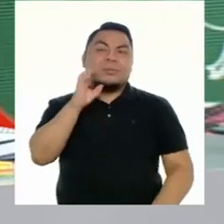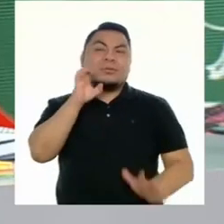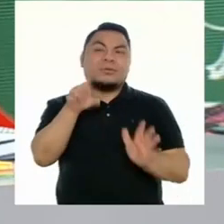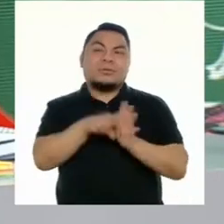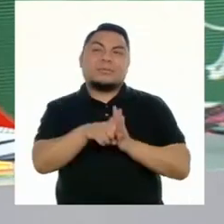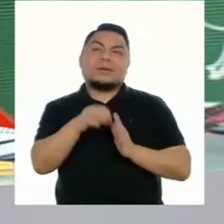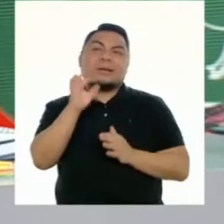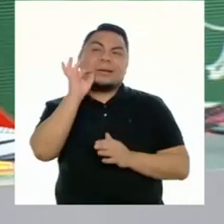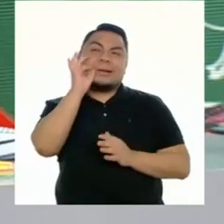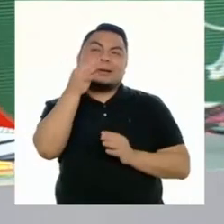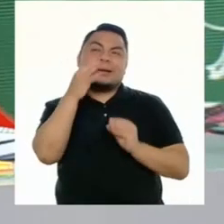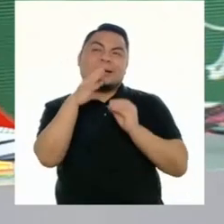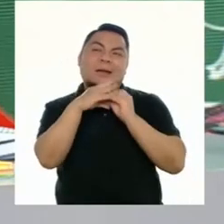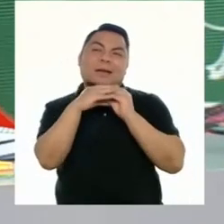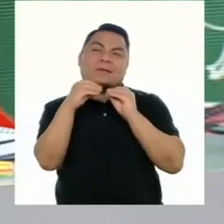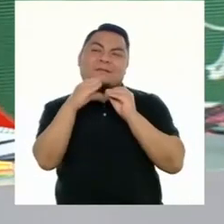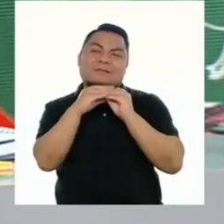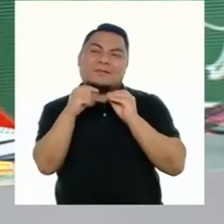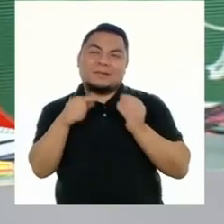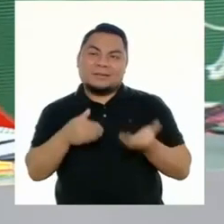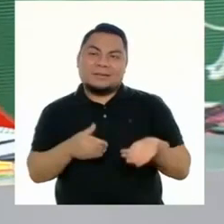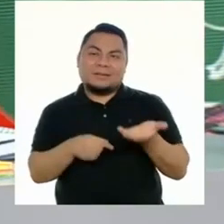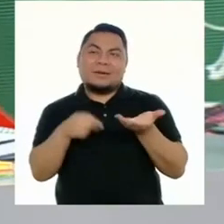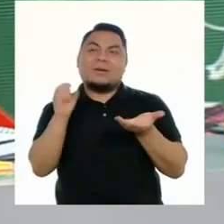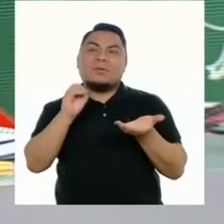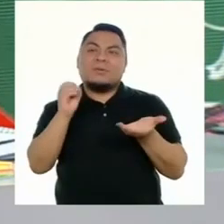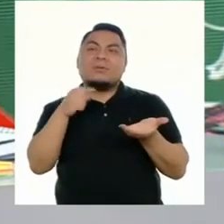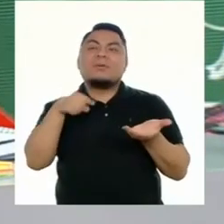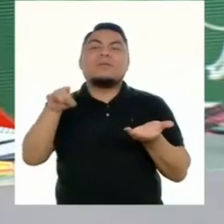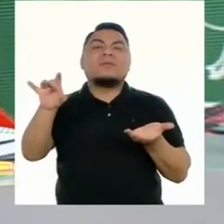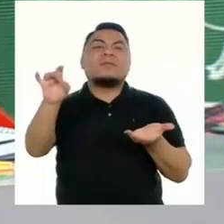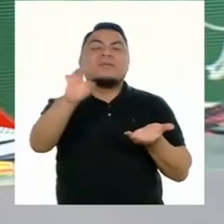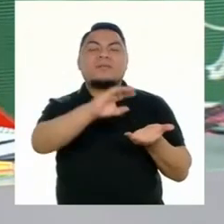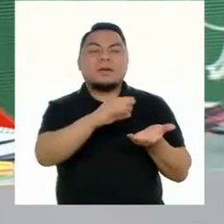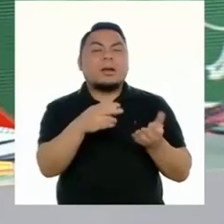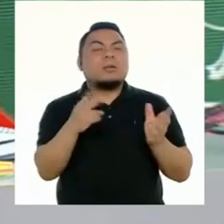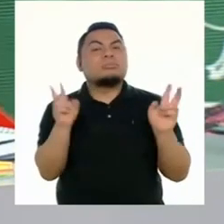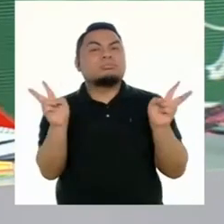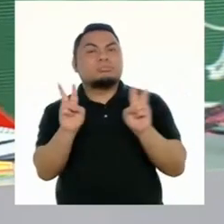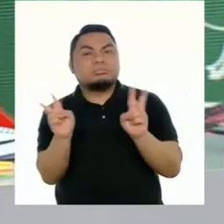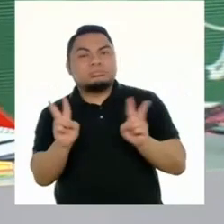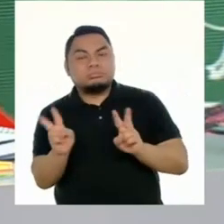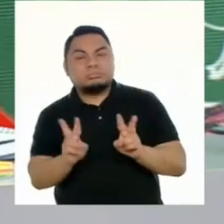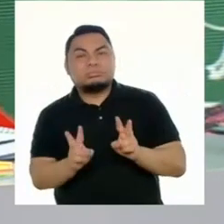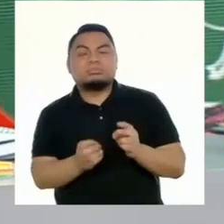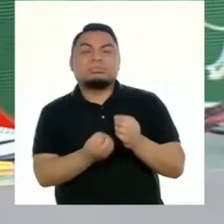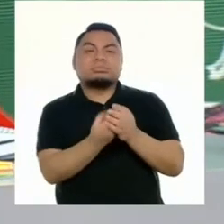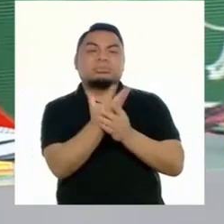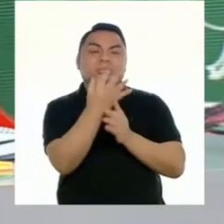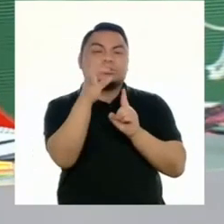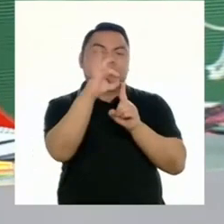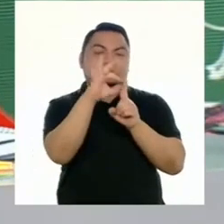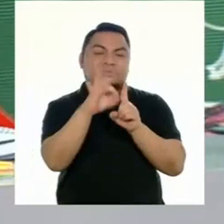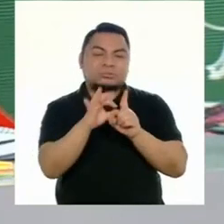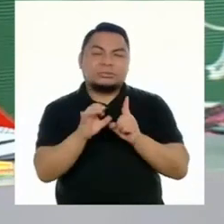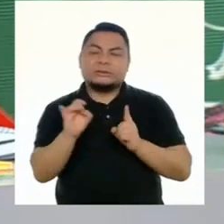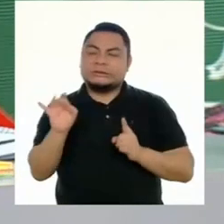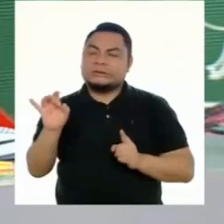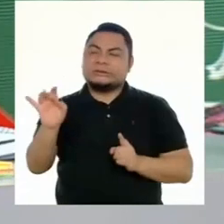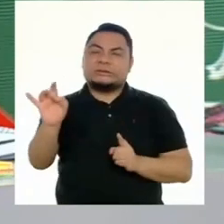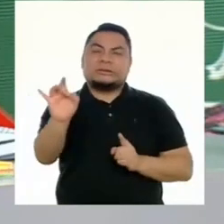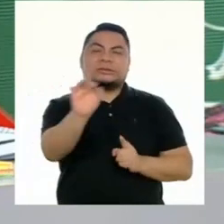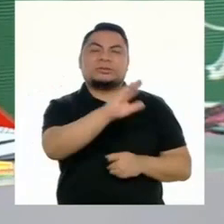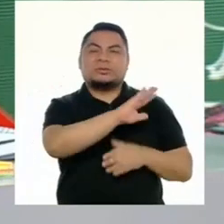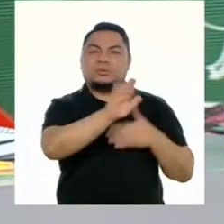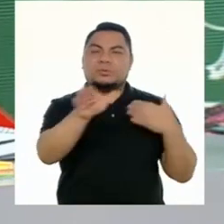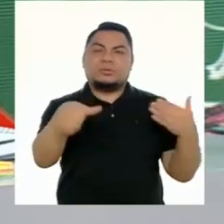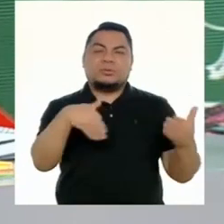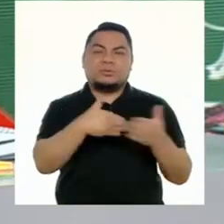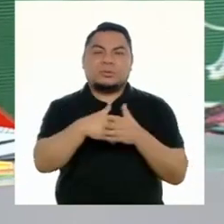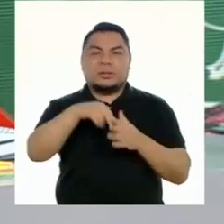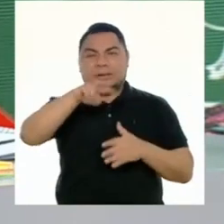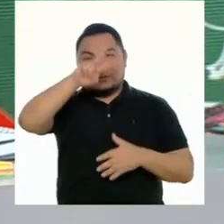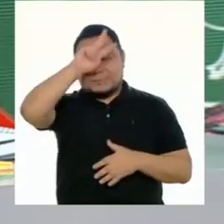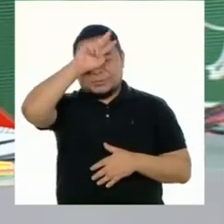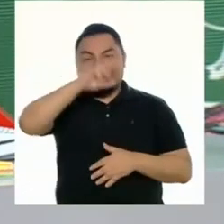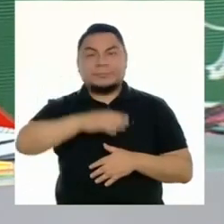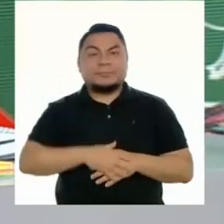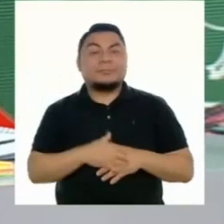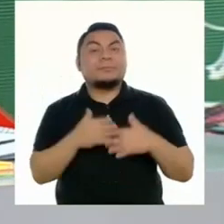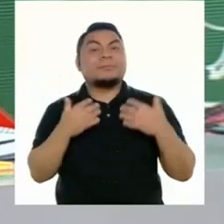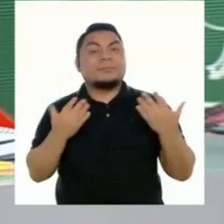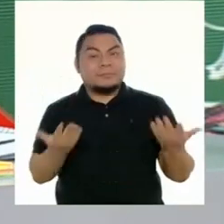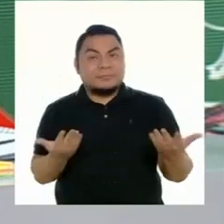estas ricas frutas, o la variedad de tubérculos, hortalizas, verduras y en general, todo nuestro país.